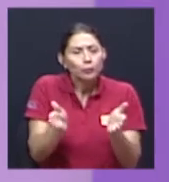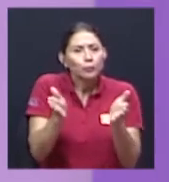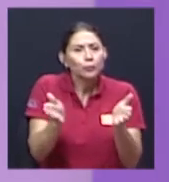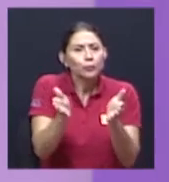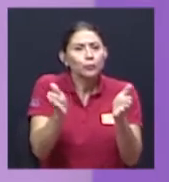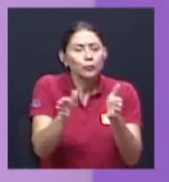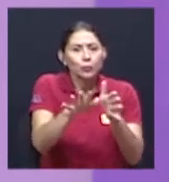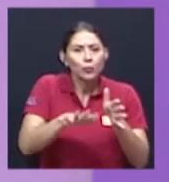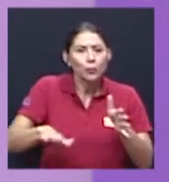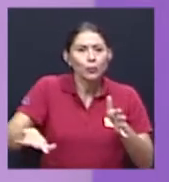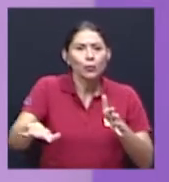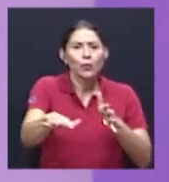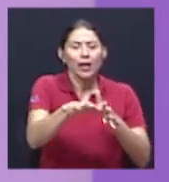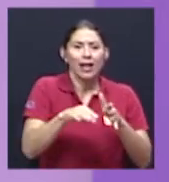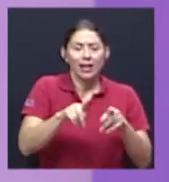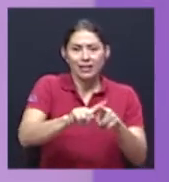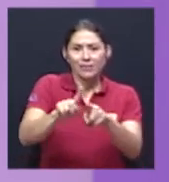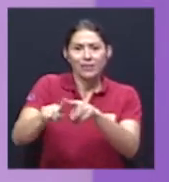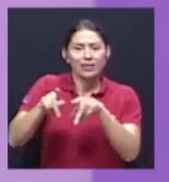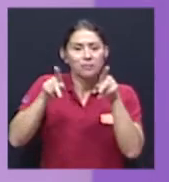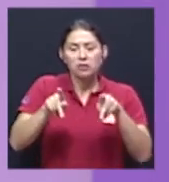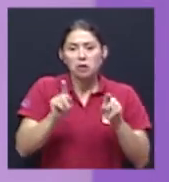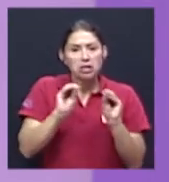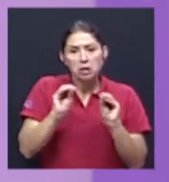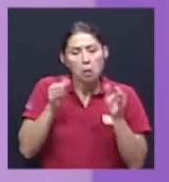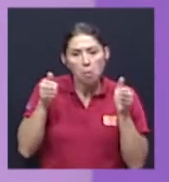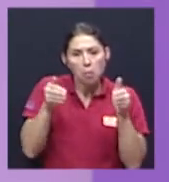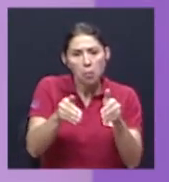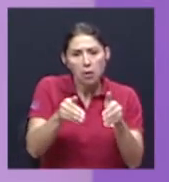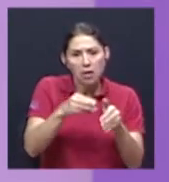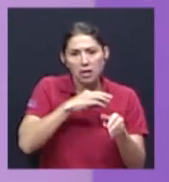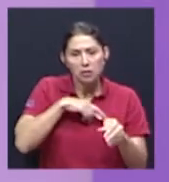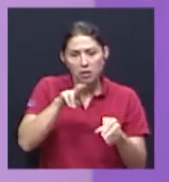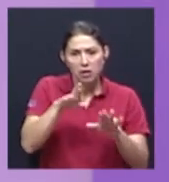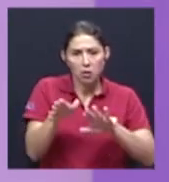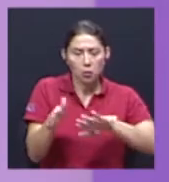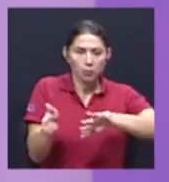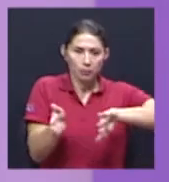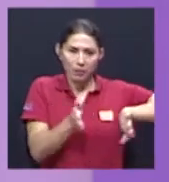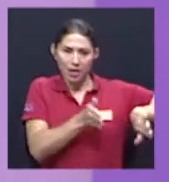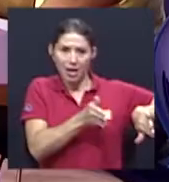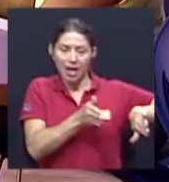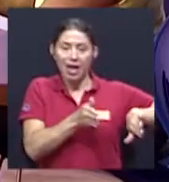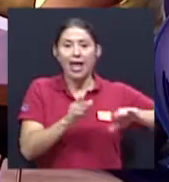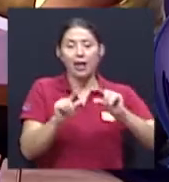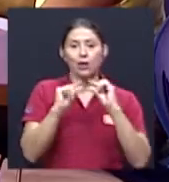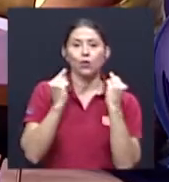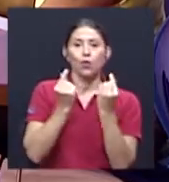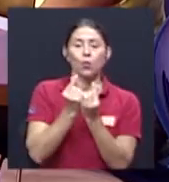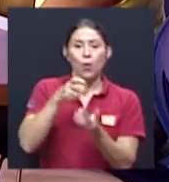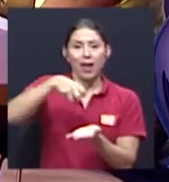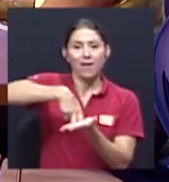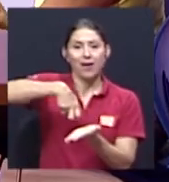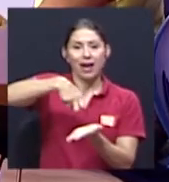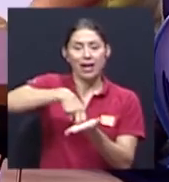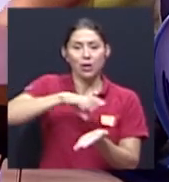católicos no practicantes. Luego el sector evangélico cristiano se mantiene más bien estable,